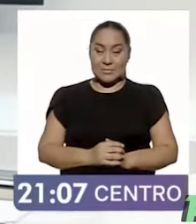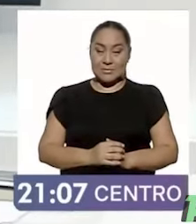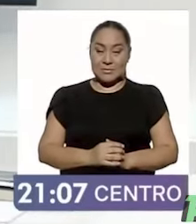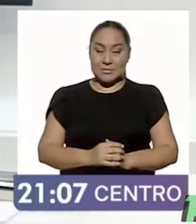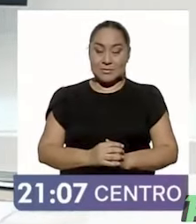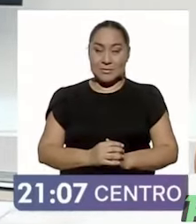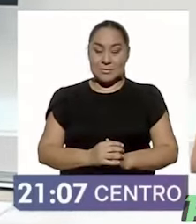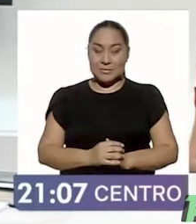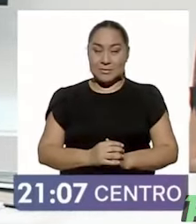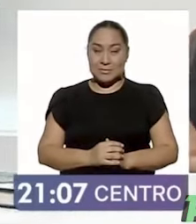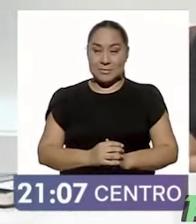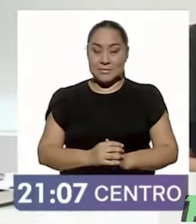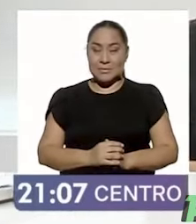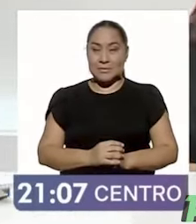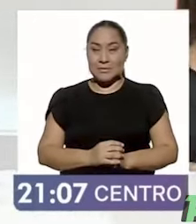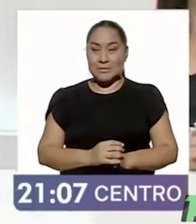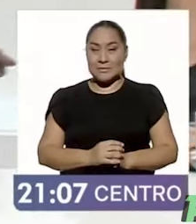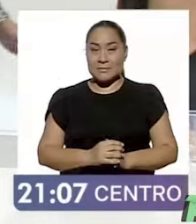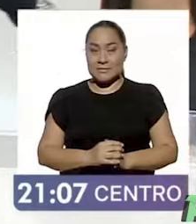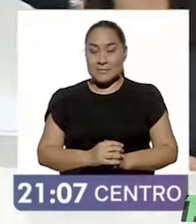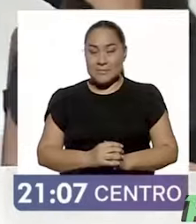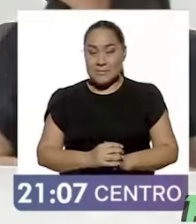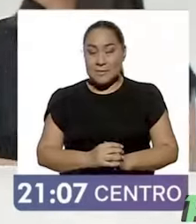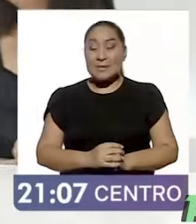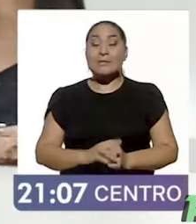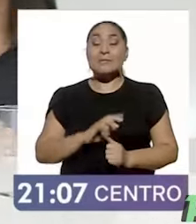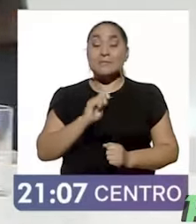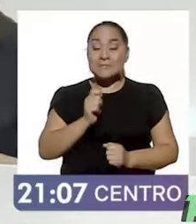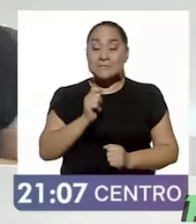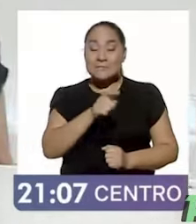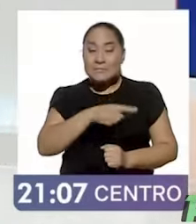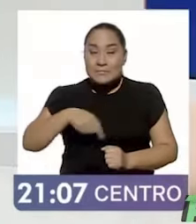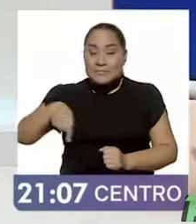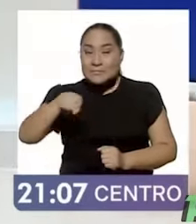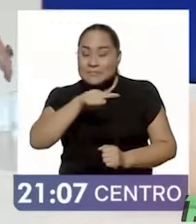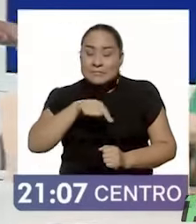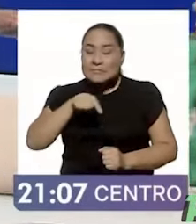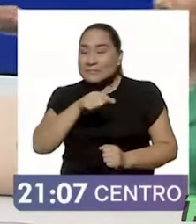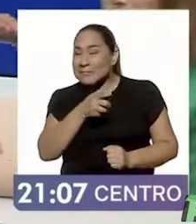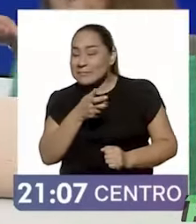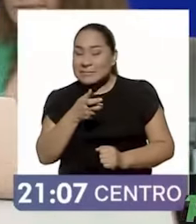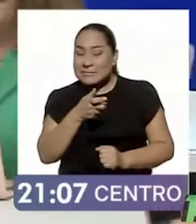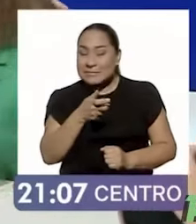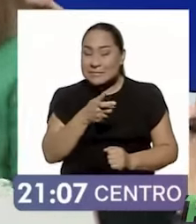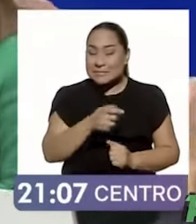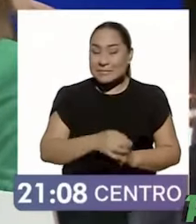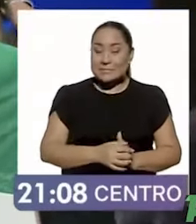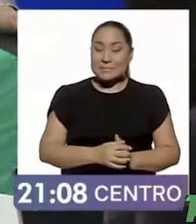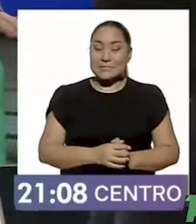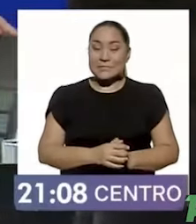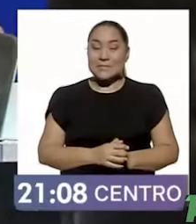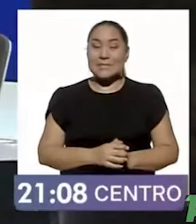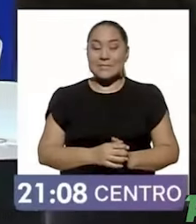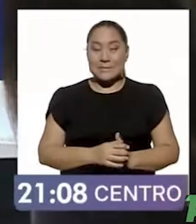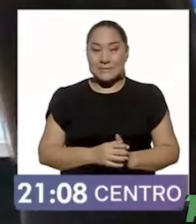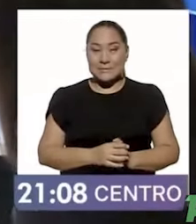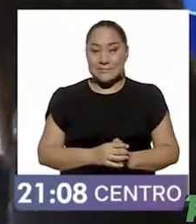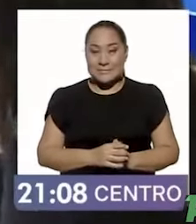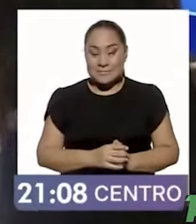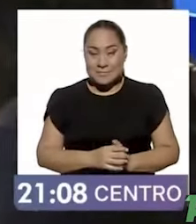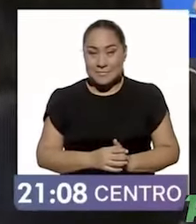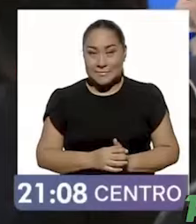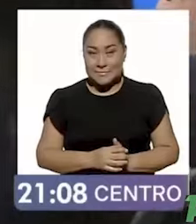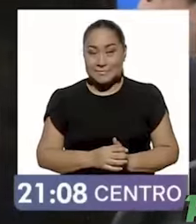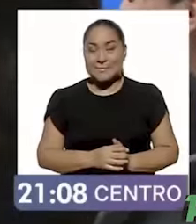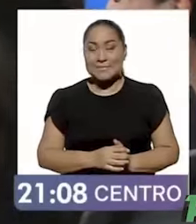tendrán tamo todos ustedes. ¡Uy! Habrá una mazmorra reservada. La vida, me siento por ti.